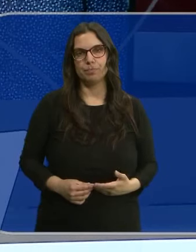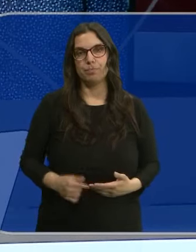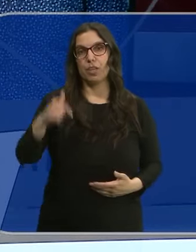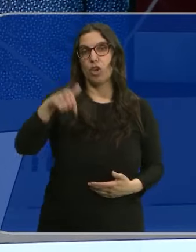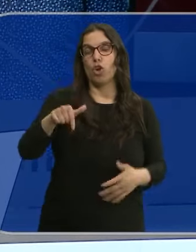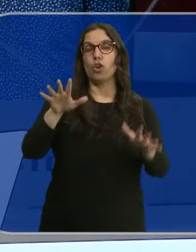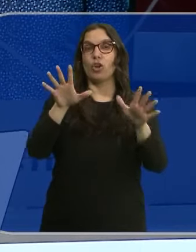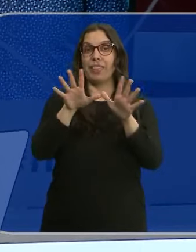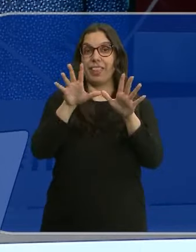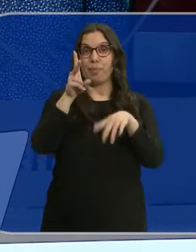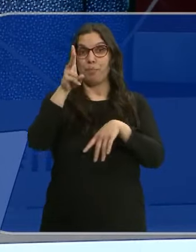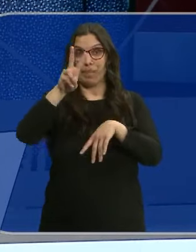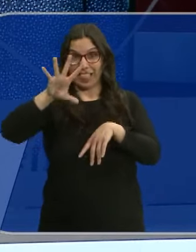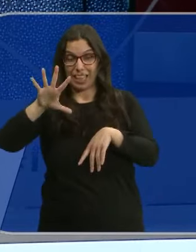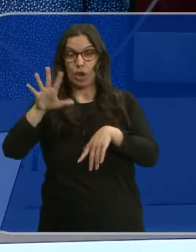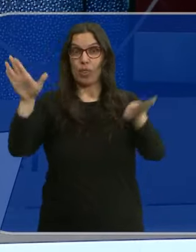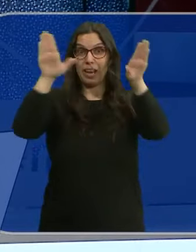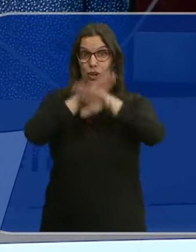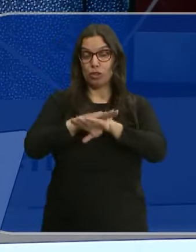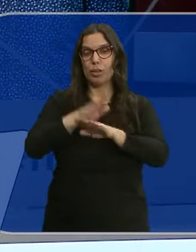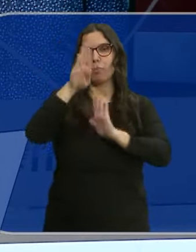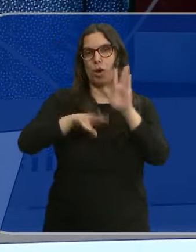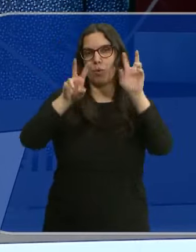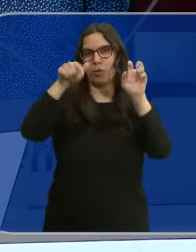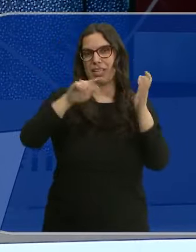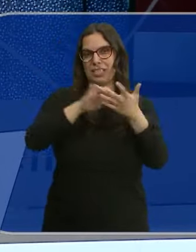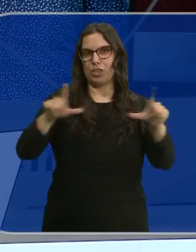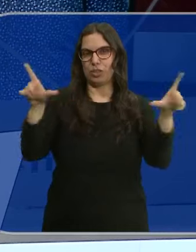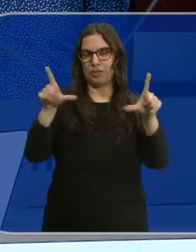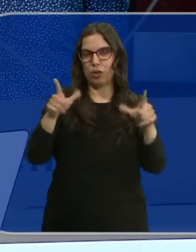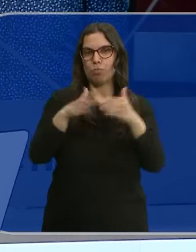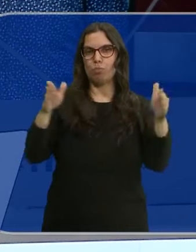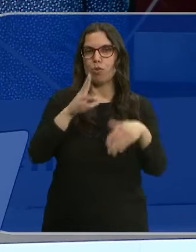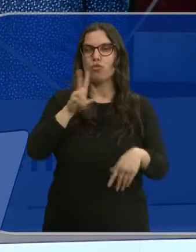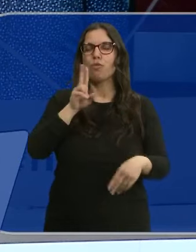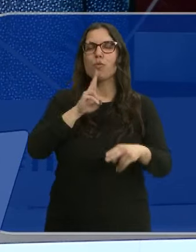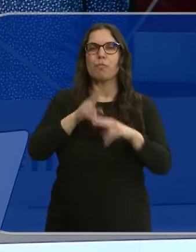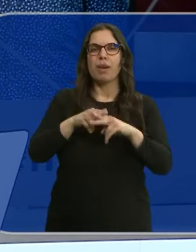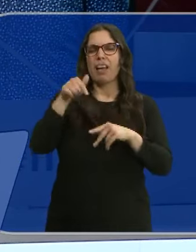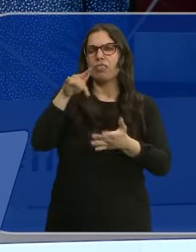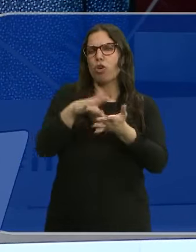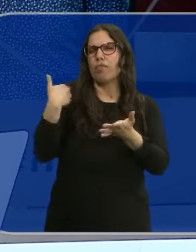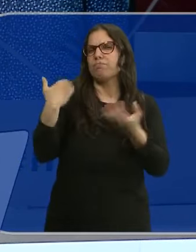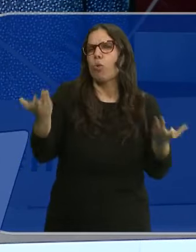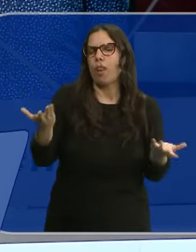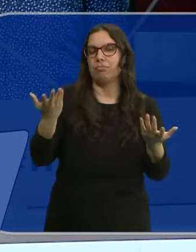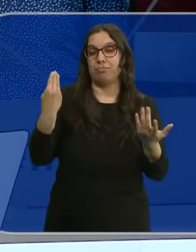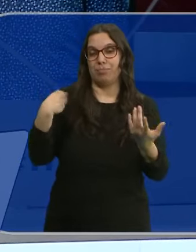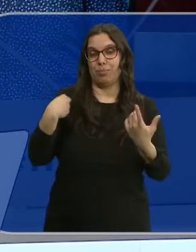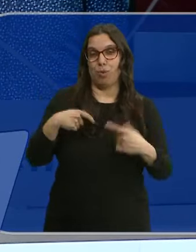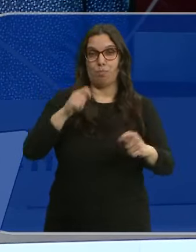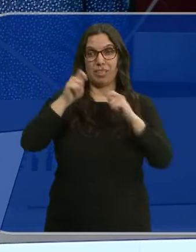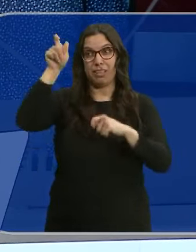Hoy a las 10 y 25 de la noche tienen una cita en Castilla y León Televisión. Se estrena ¿Qué pasó aquí? Un programa dirigido por Miguel